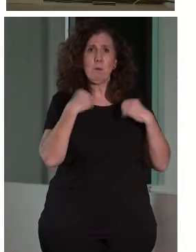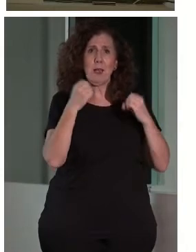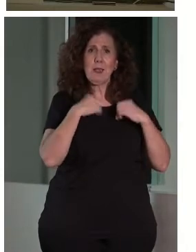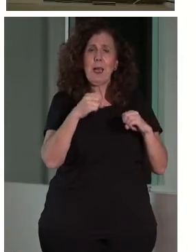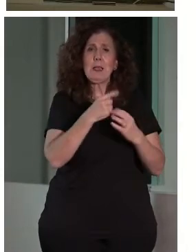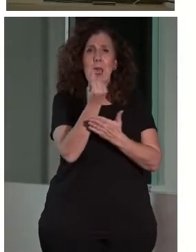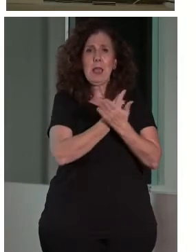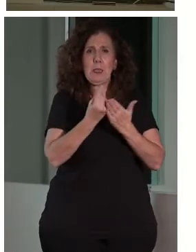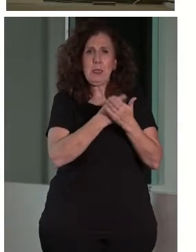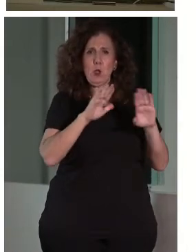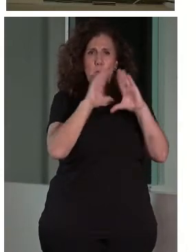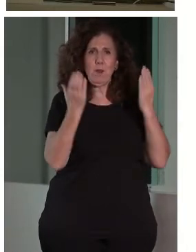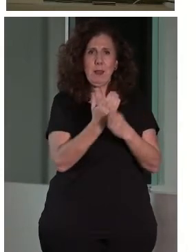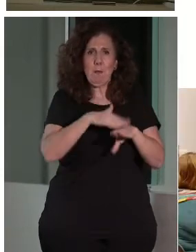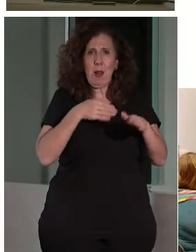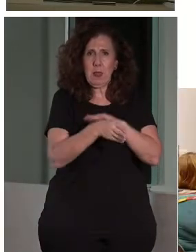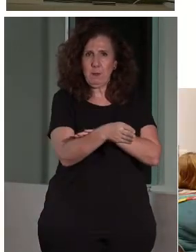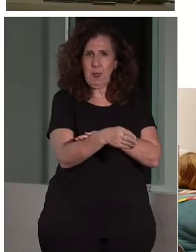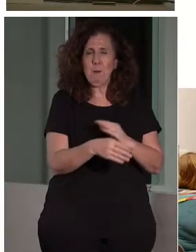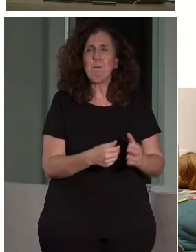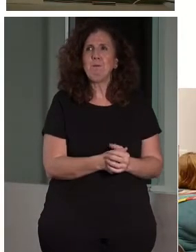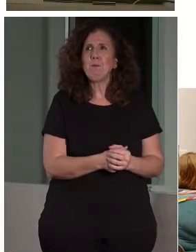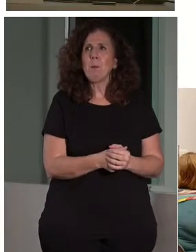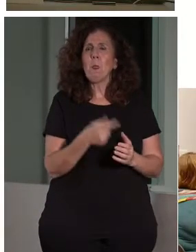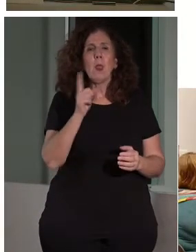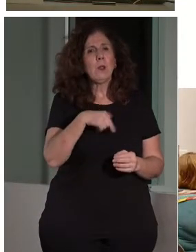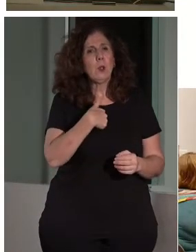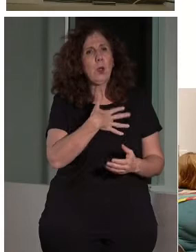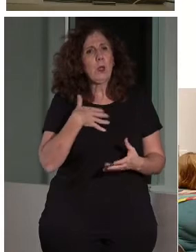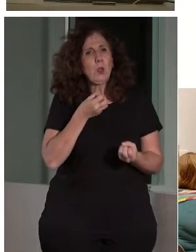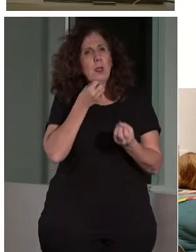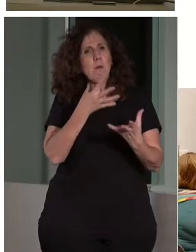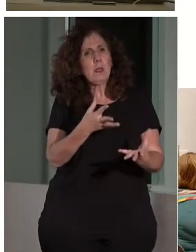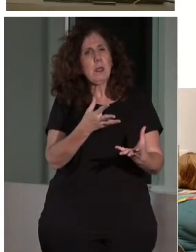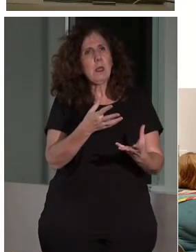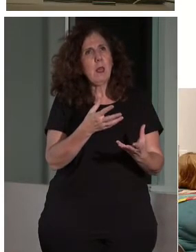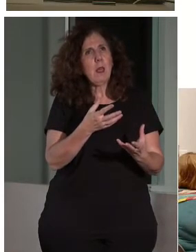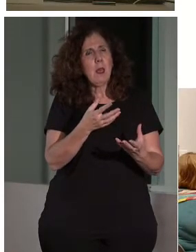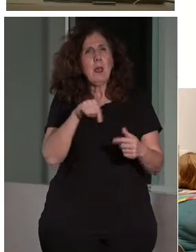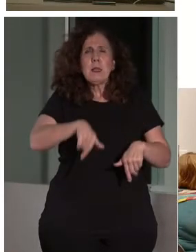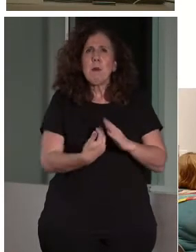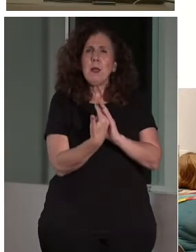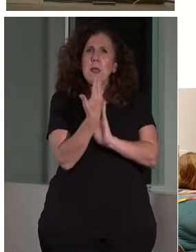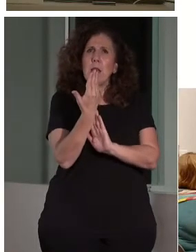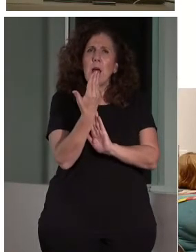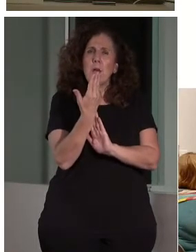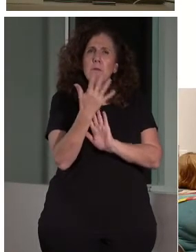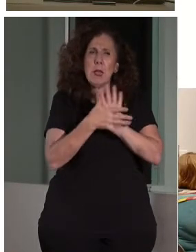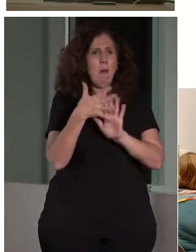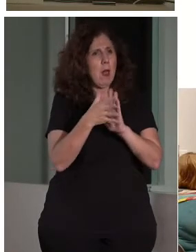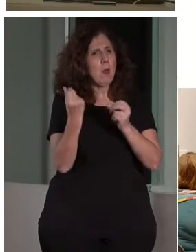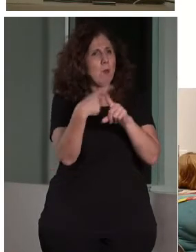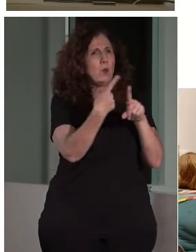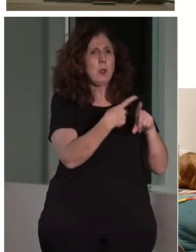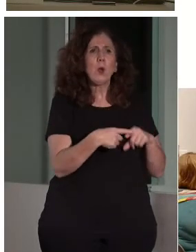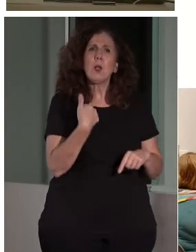experiencia que tenemos es la que yo quiero un poco aquí transmitir. Y esta mañana se han dicho algunas cosas que me alegro muchísimo, porque yo voy a